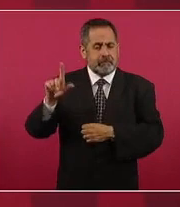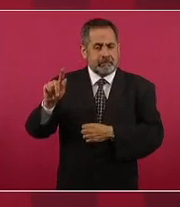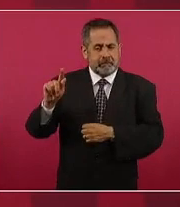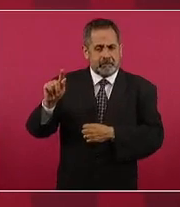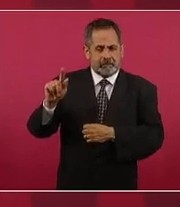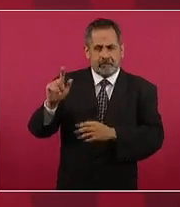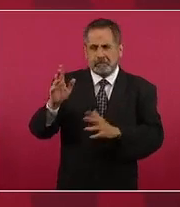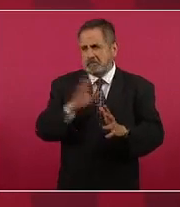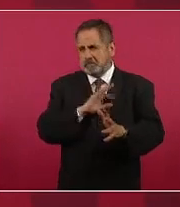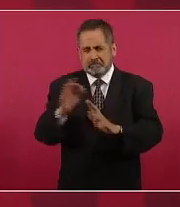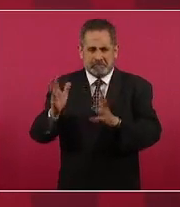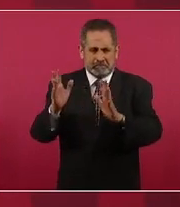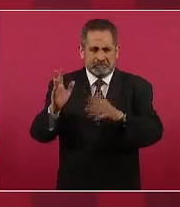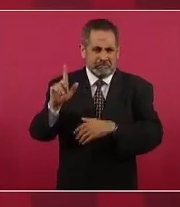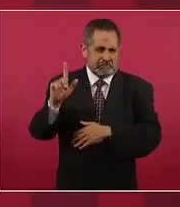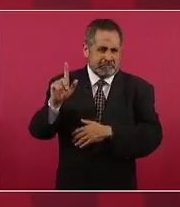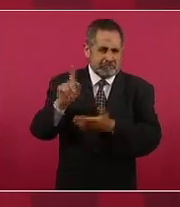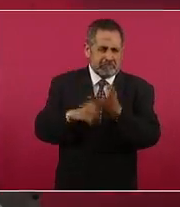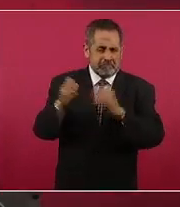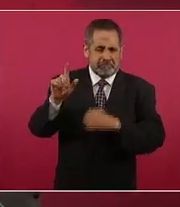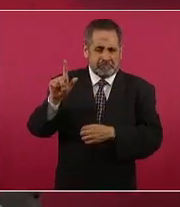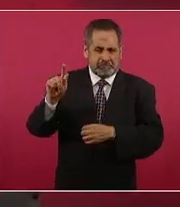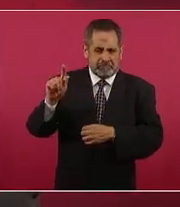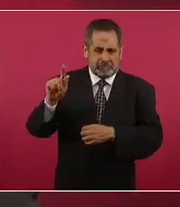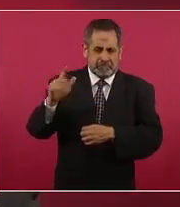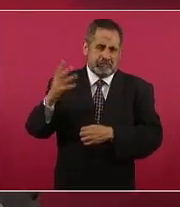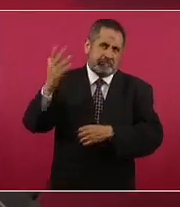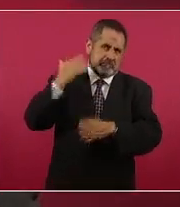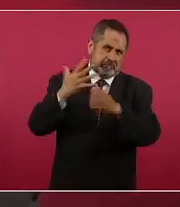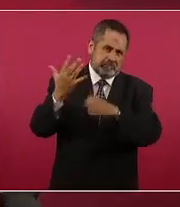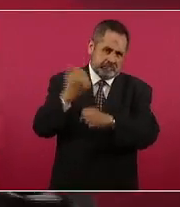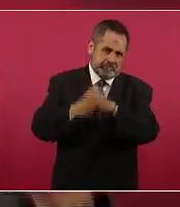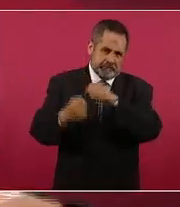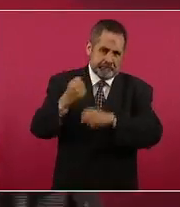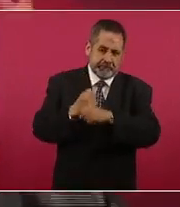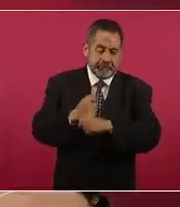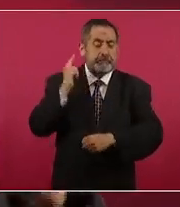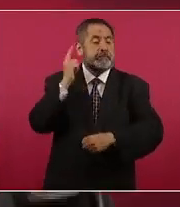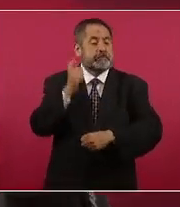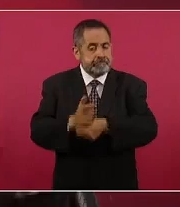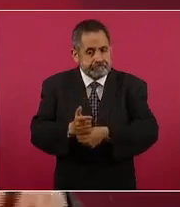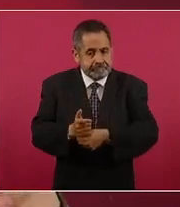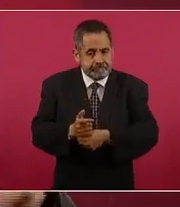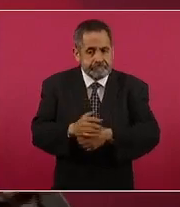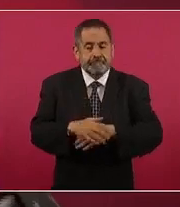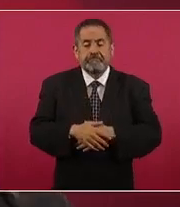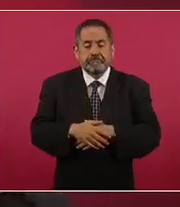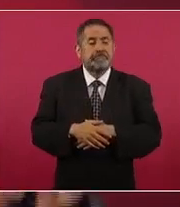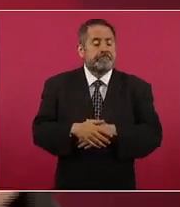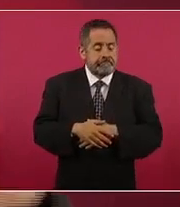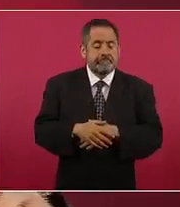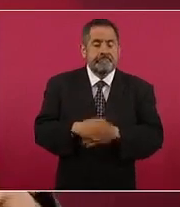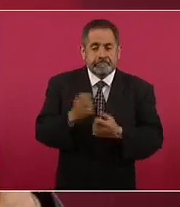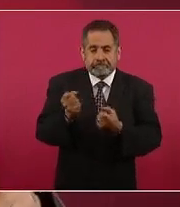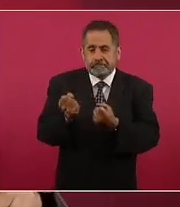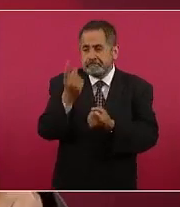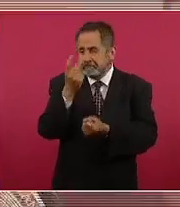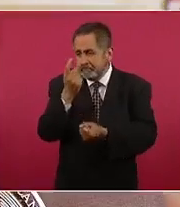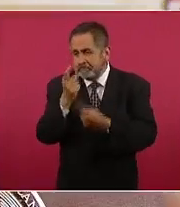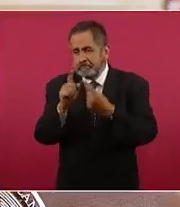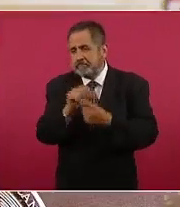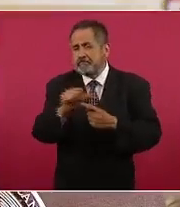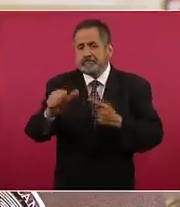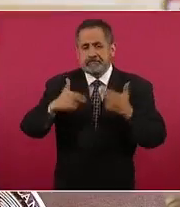hace ya muchos años, cinco décadas, se encontró que podía haber casos y pequeños brotes.